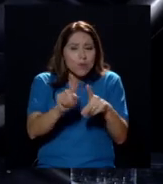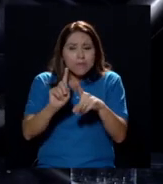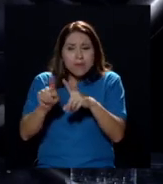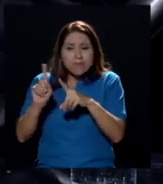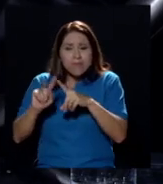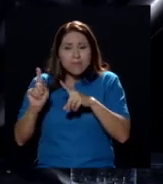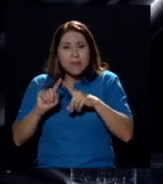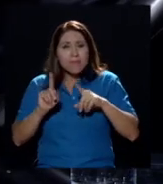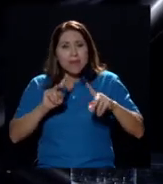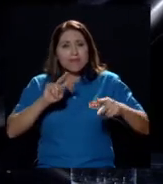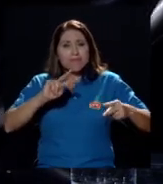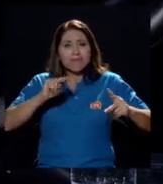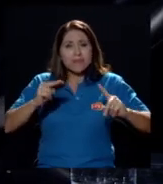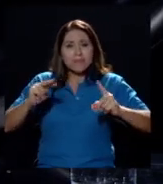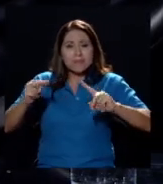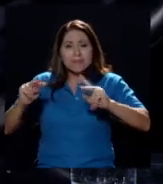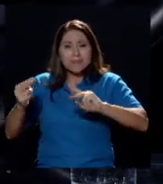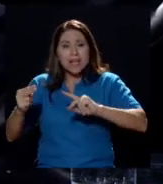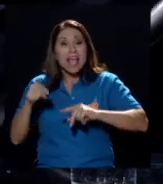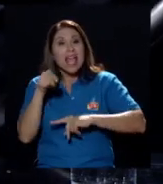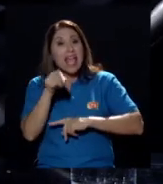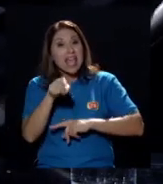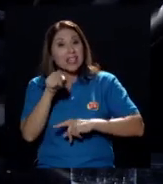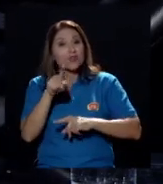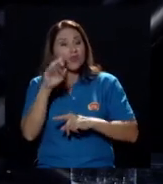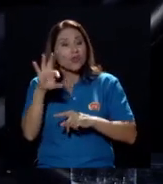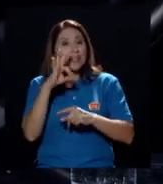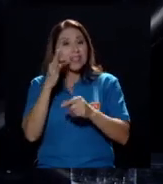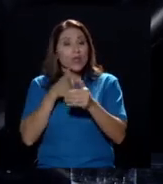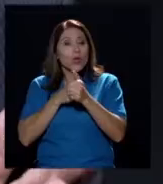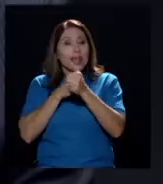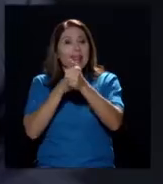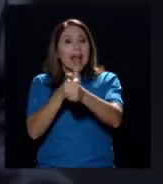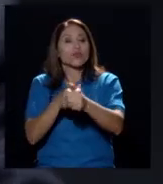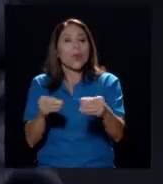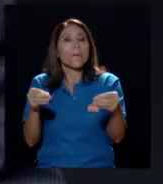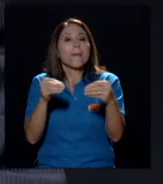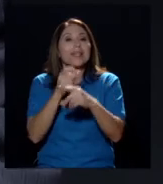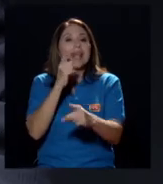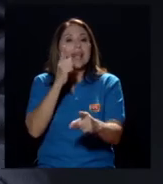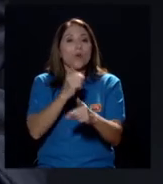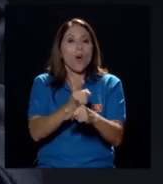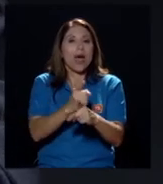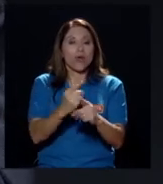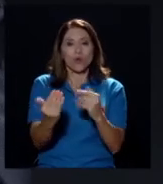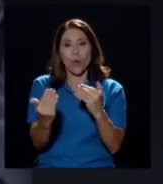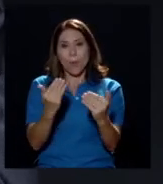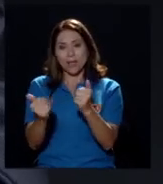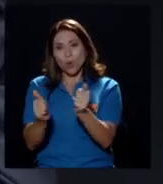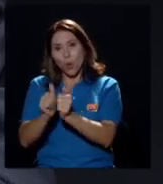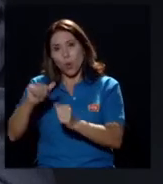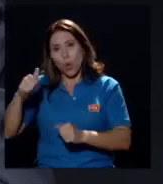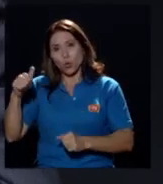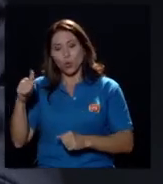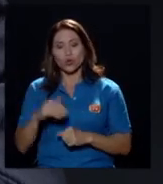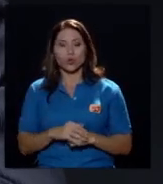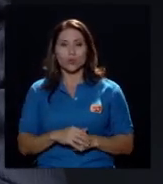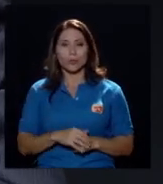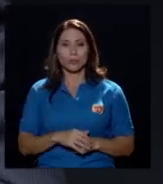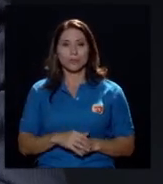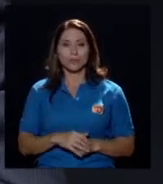un estilo de liderazgo ojalá más adecuado en comparación con otros mirando un poco